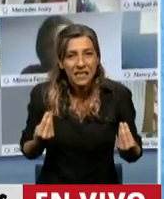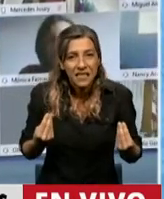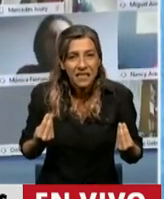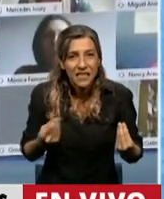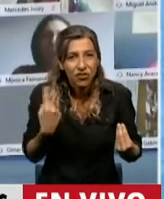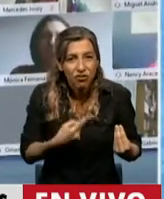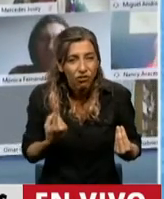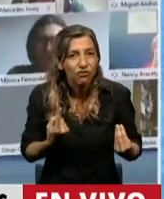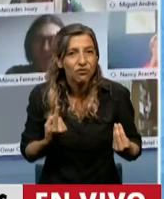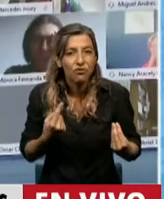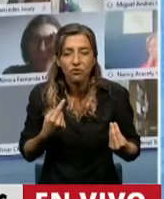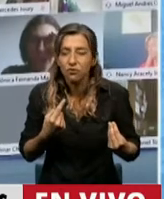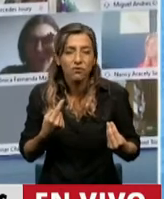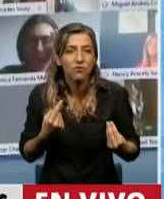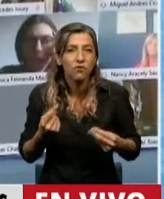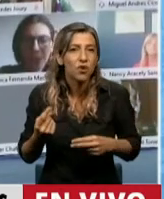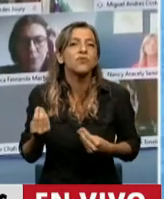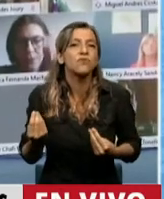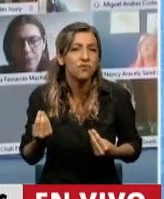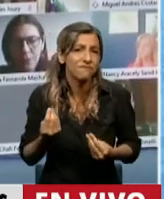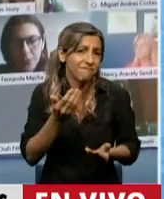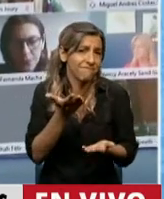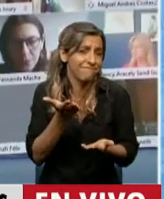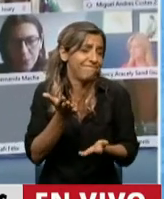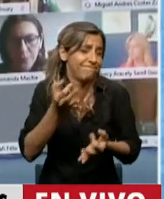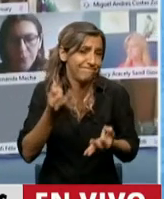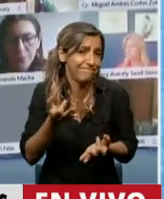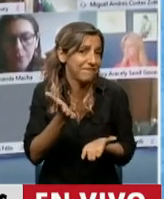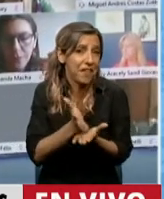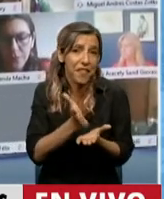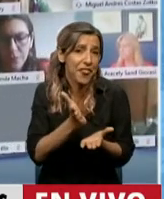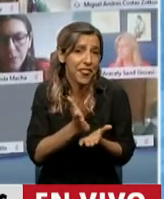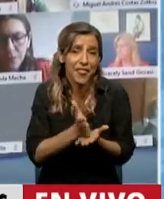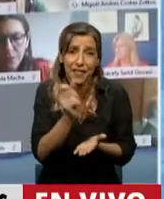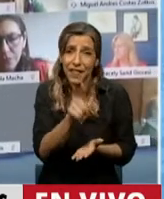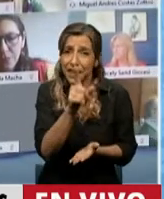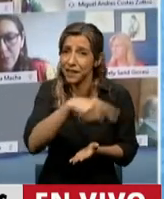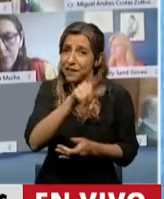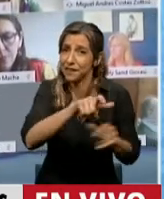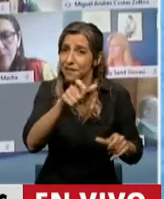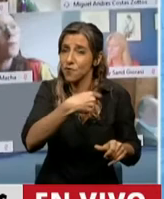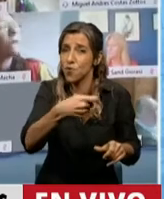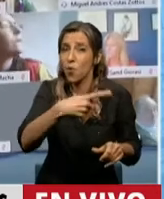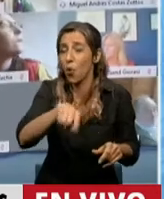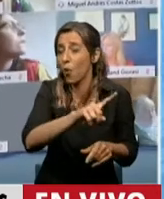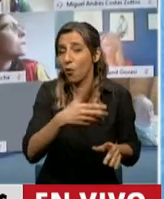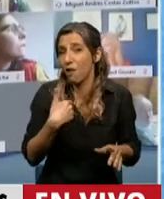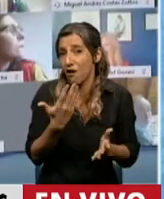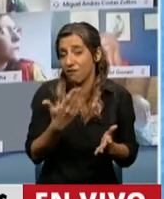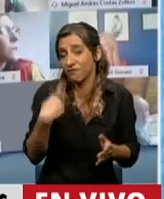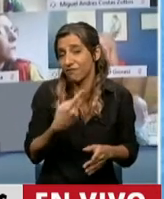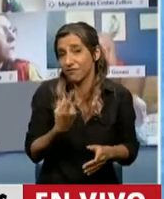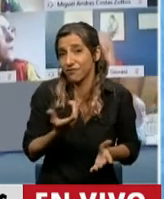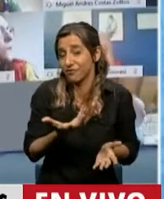liquidar gran parte de los derechos de los jubilados de las cajas provinciales.